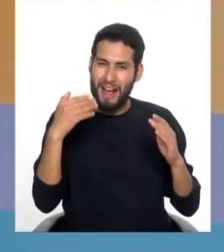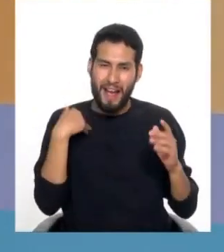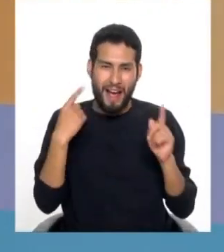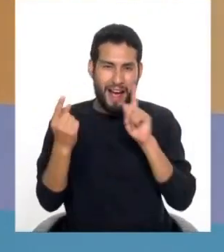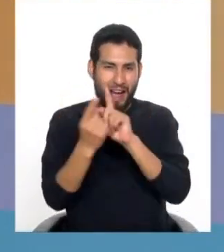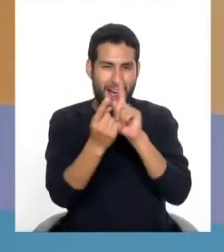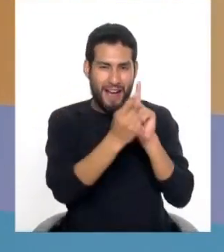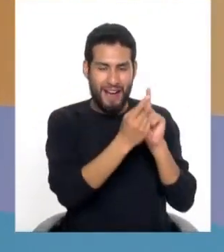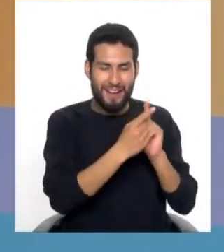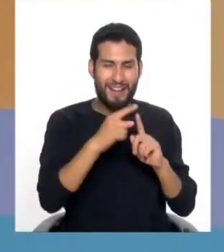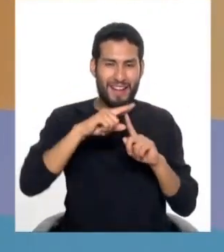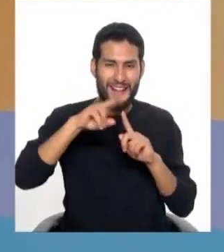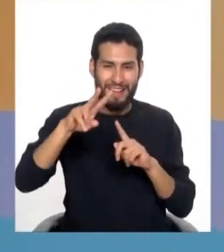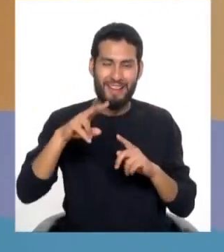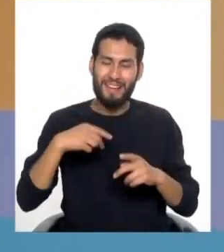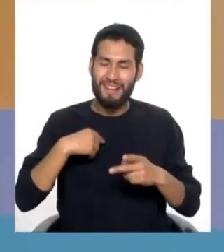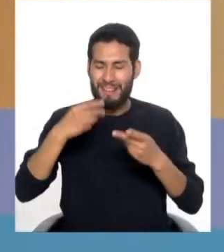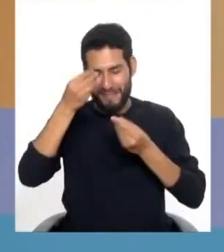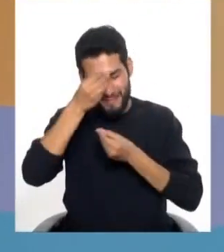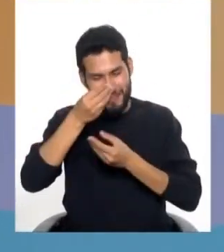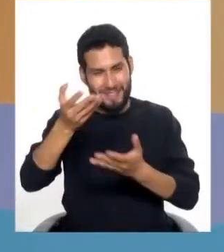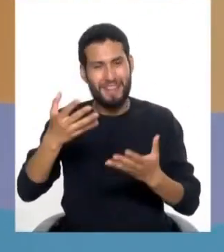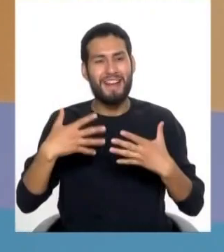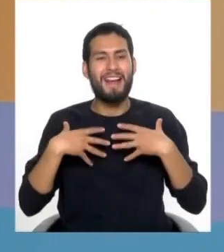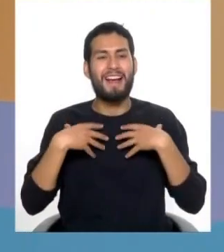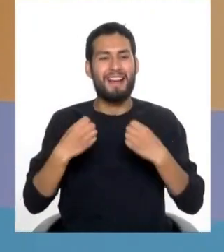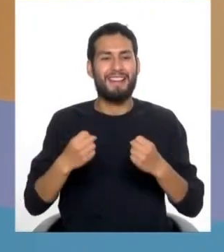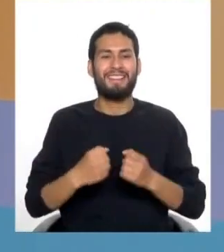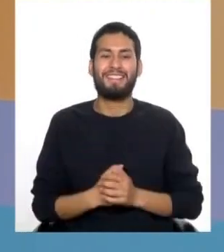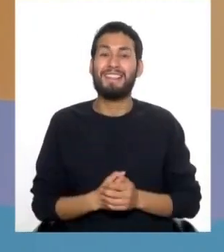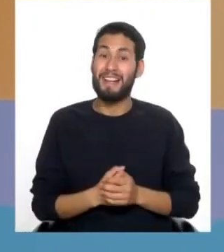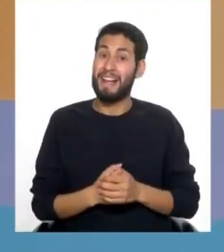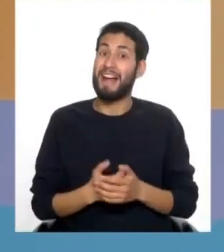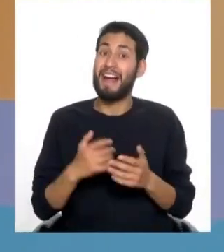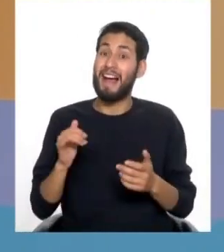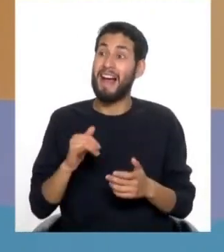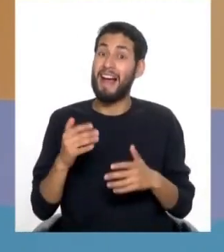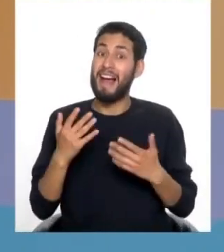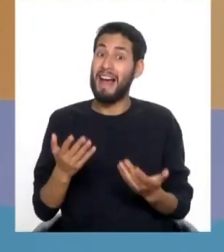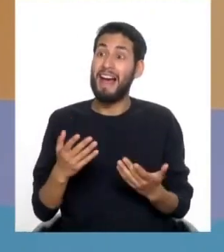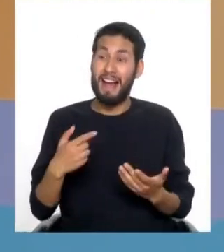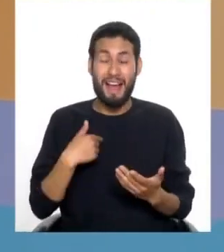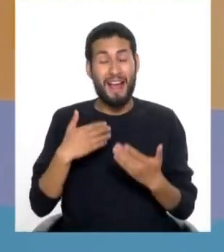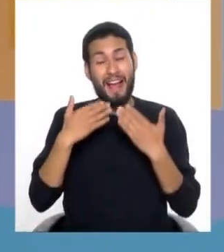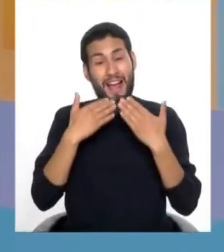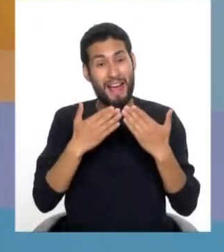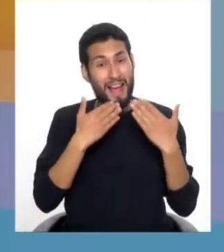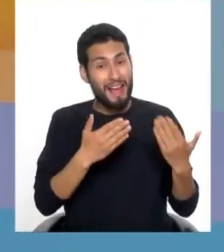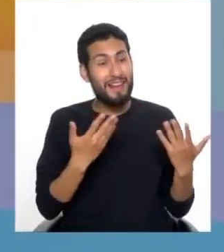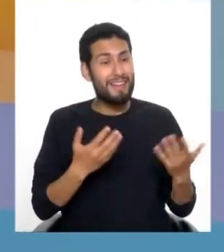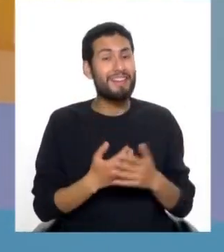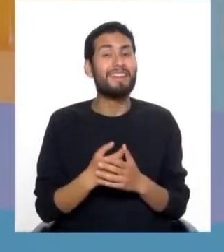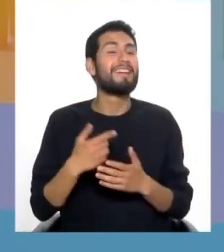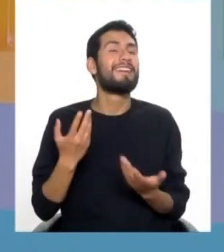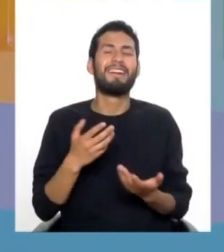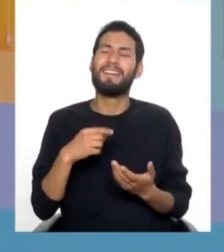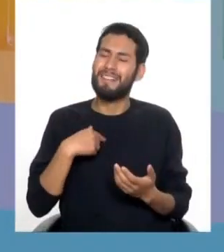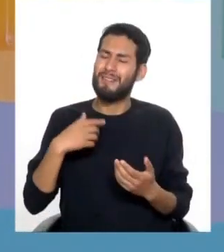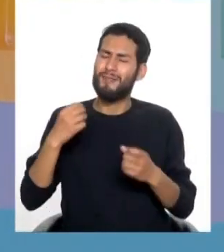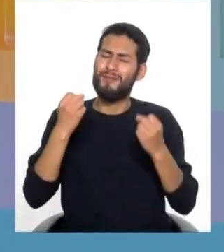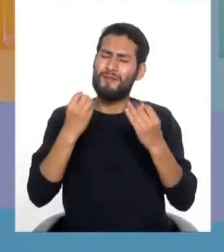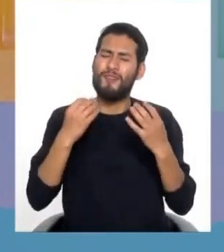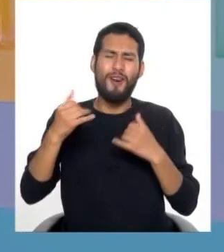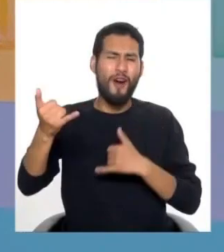para llevar, como siempre, información de salud. Y también quiero agradecer de todo corazón esas múltiples llamadas que siempre